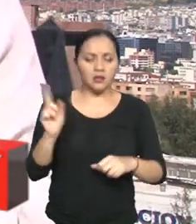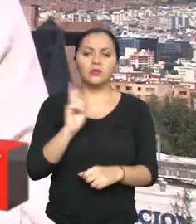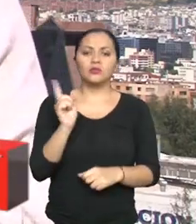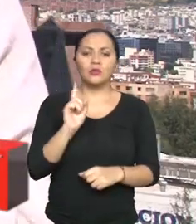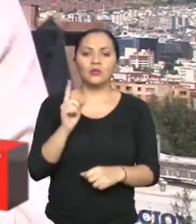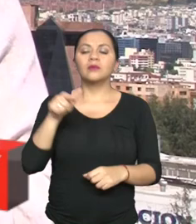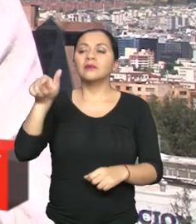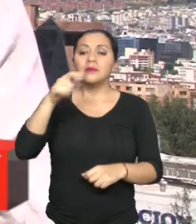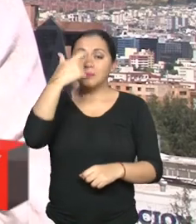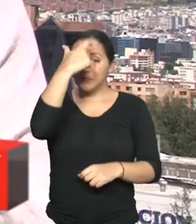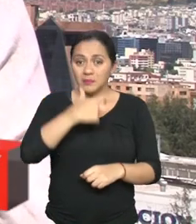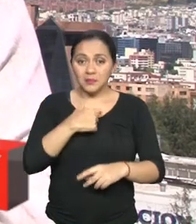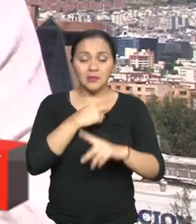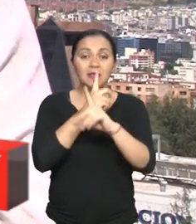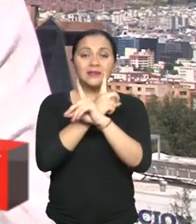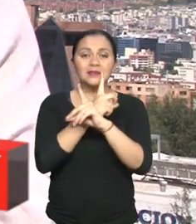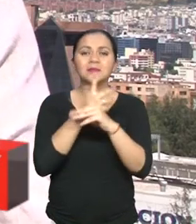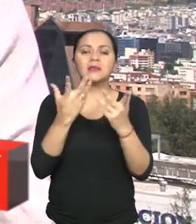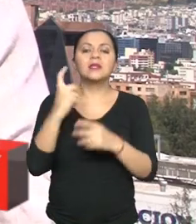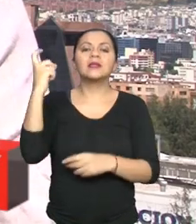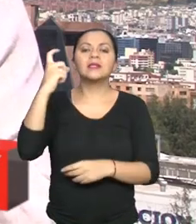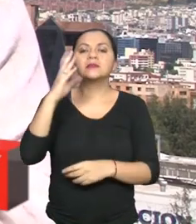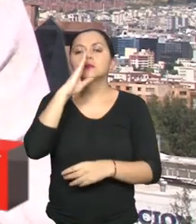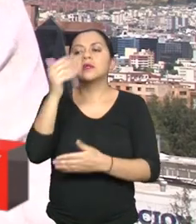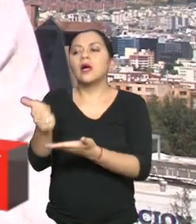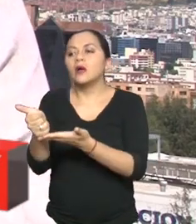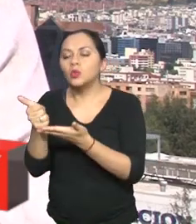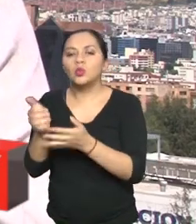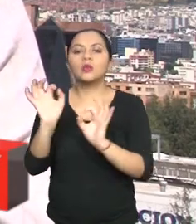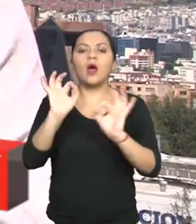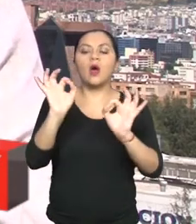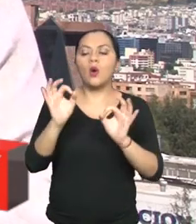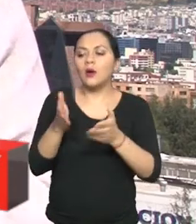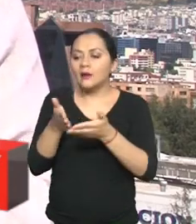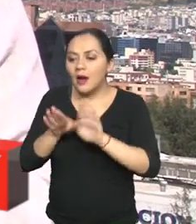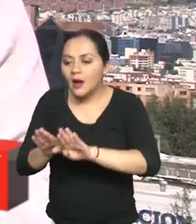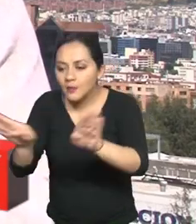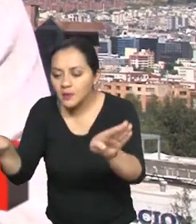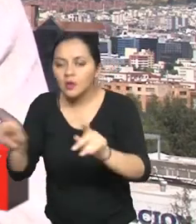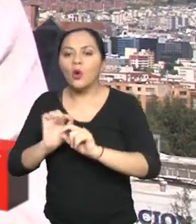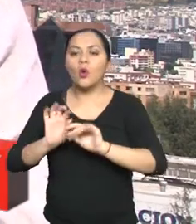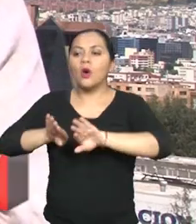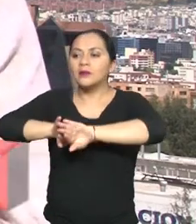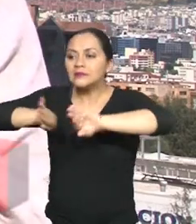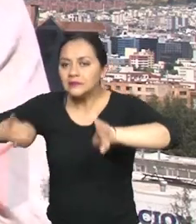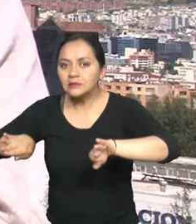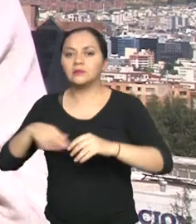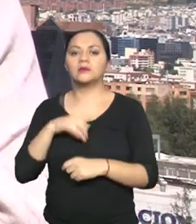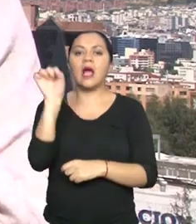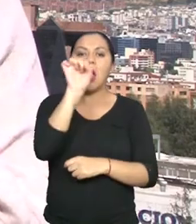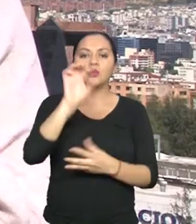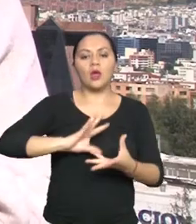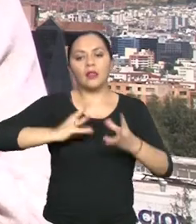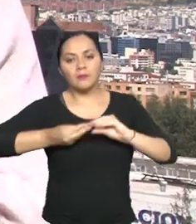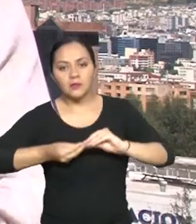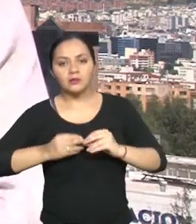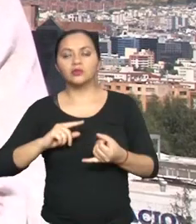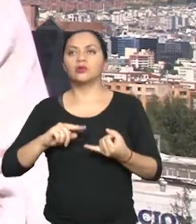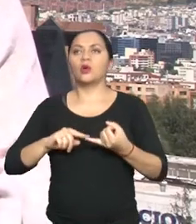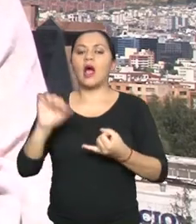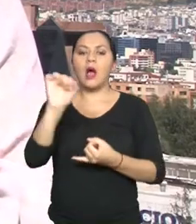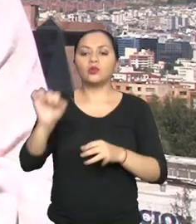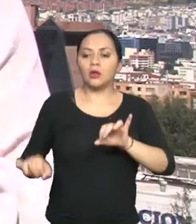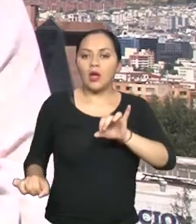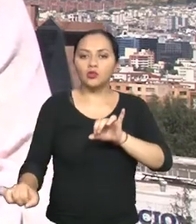una persona con discapacidad necesita ciertos aspectos que le permitan mejorar su movilidad un auto adaptado un auto automático